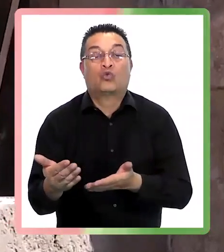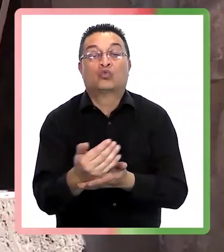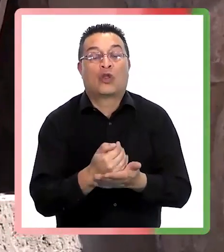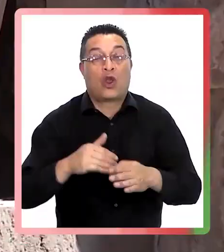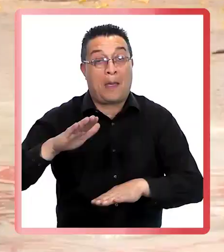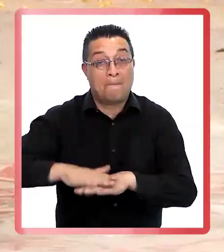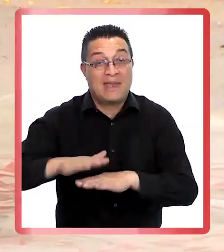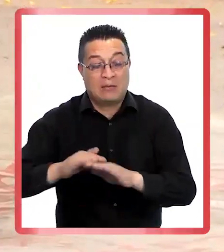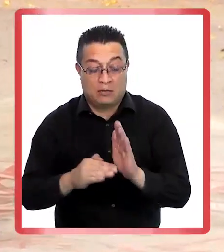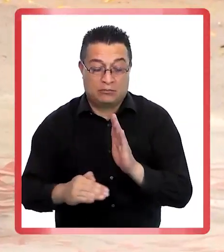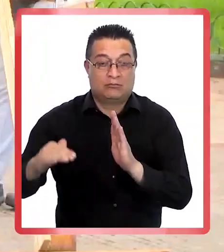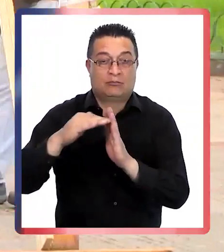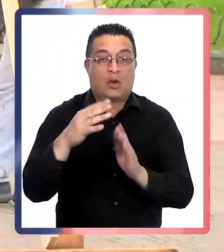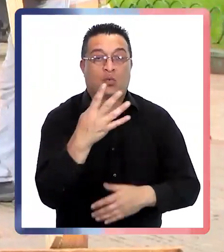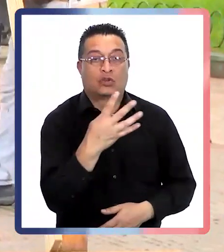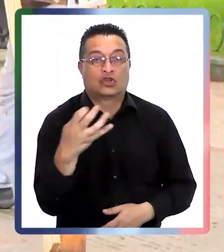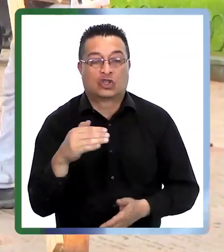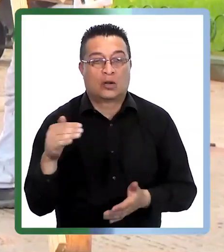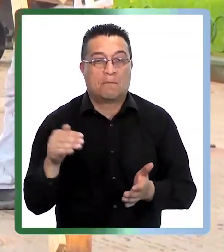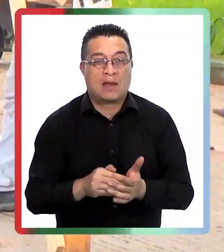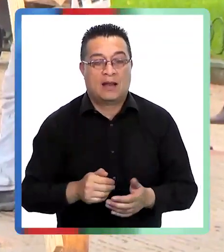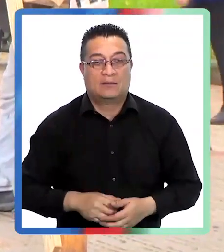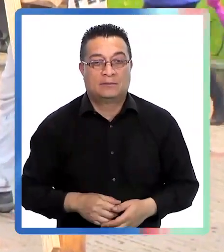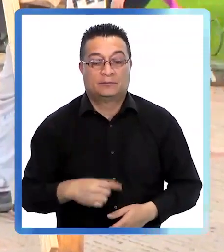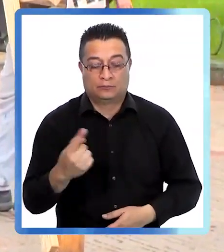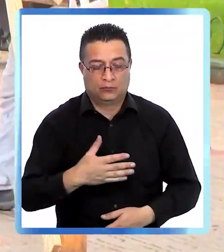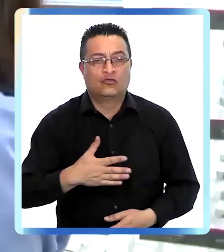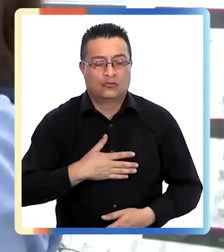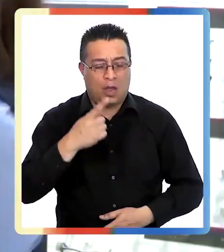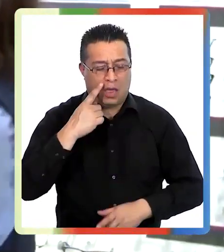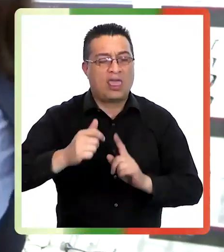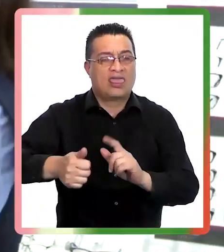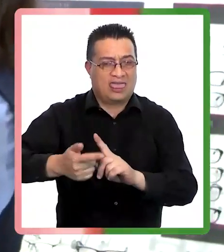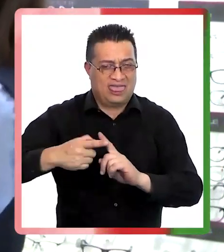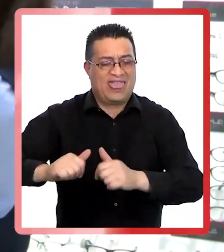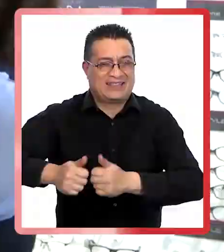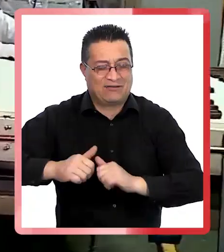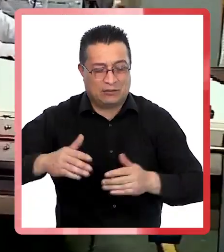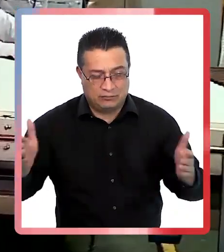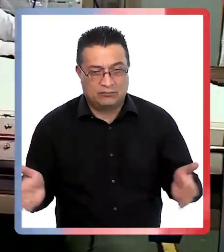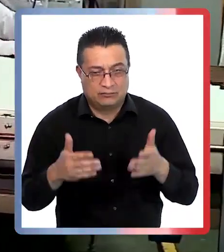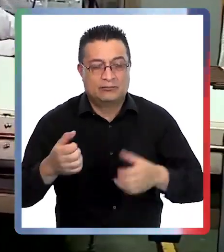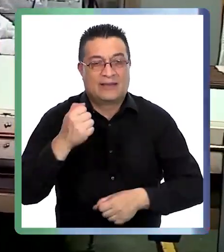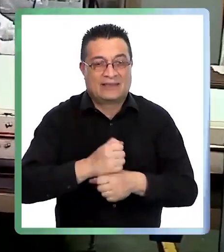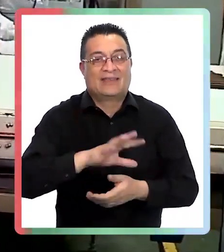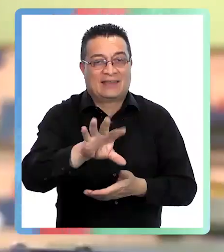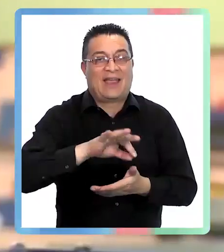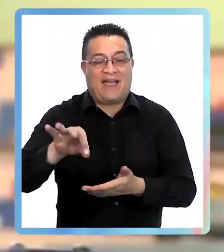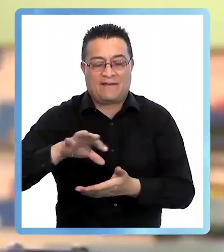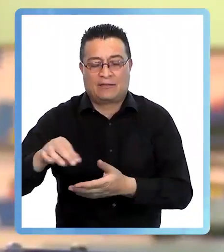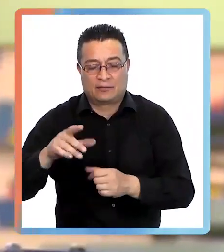400 mil pesos. Tenemos el desafío de recuperar la empleabilidad de los sectores que se han rezagado, donde